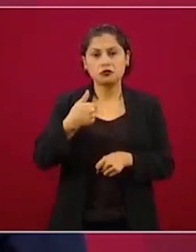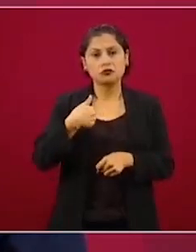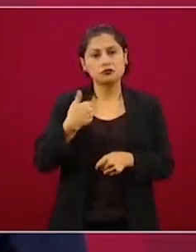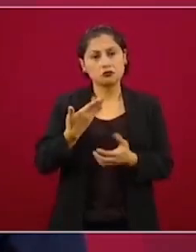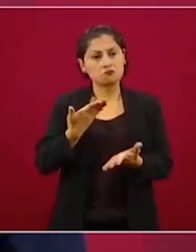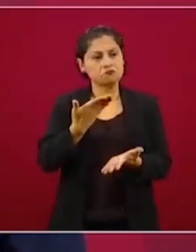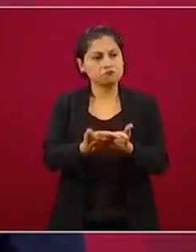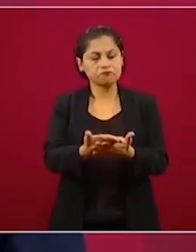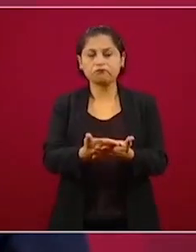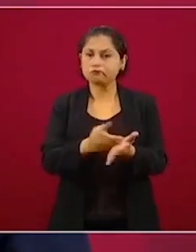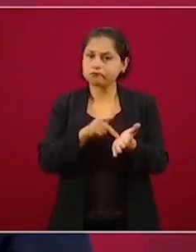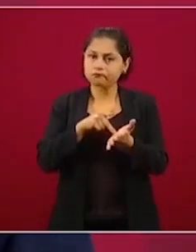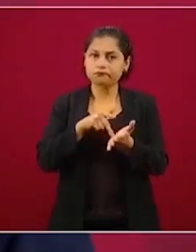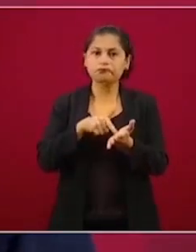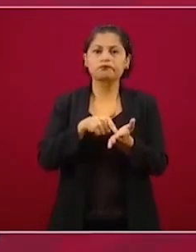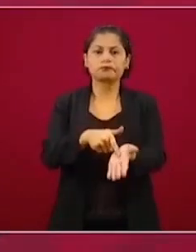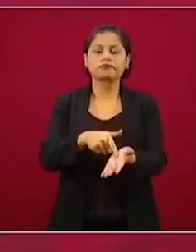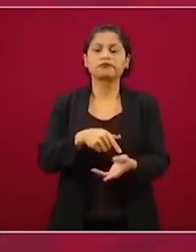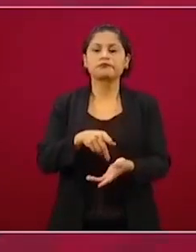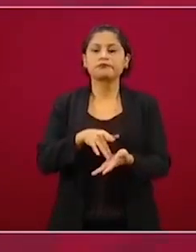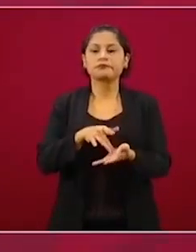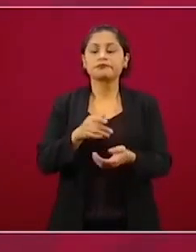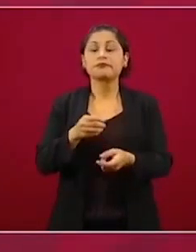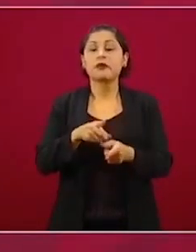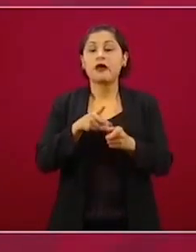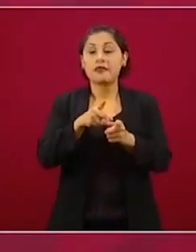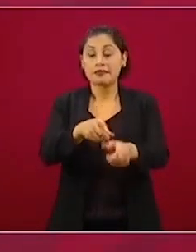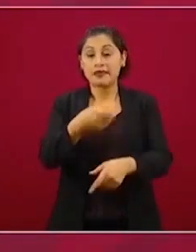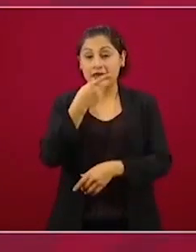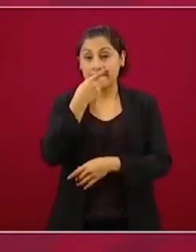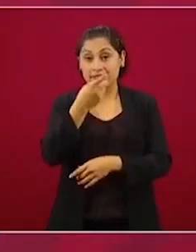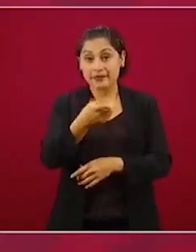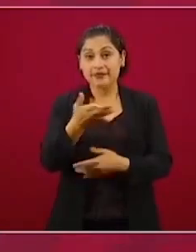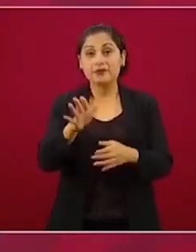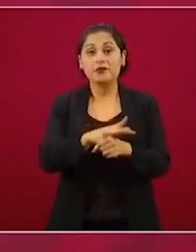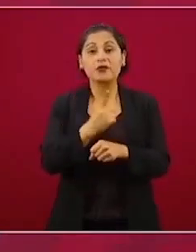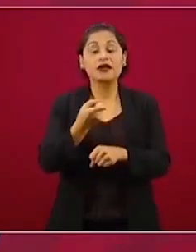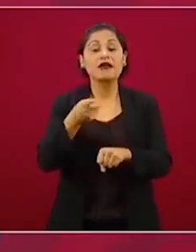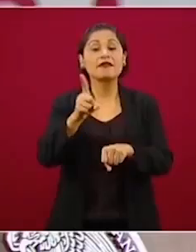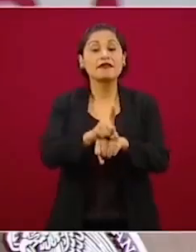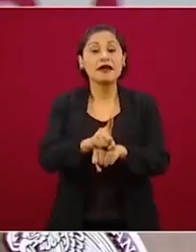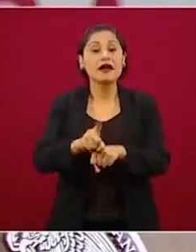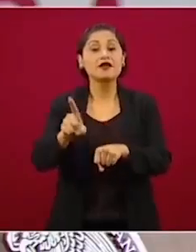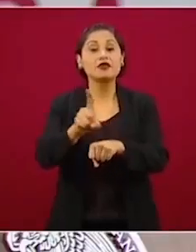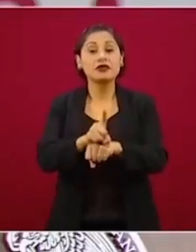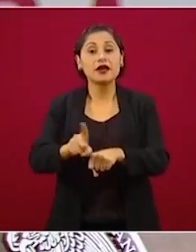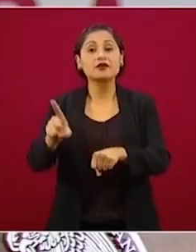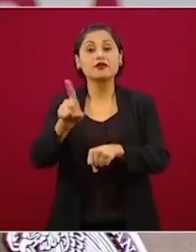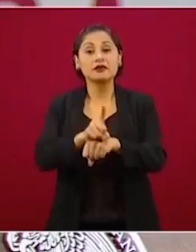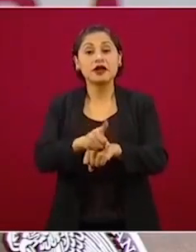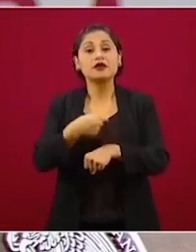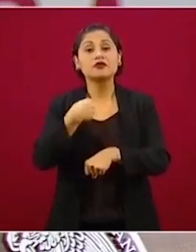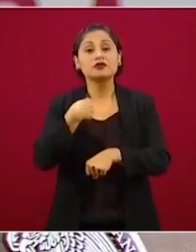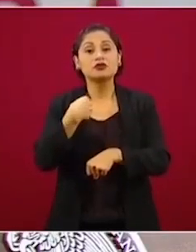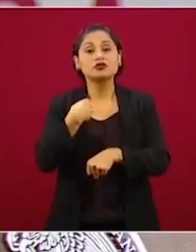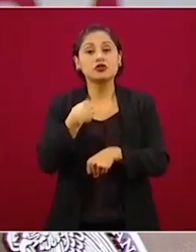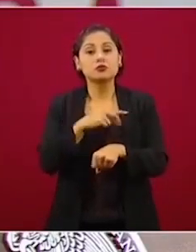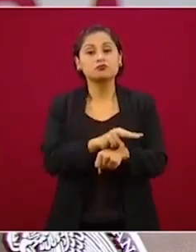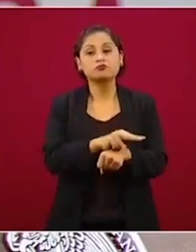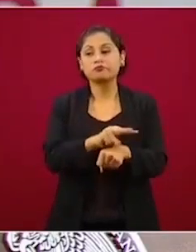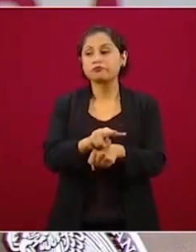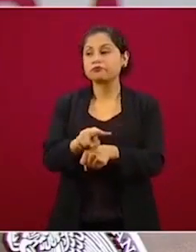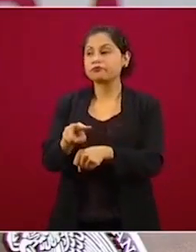porque todos los días estoy pendiente de que no haya abusos,